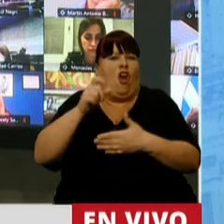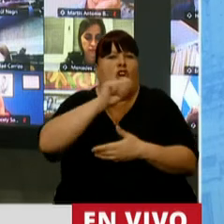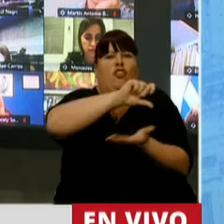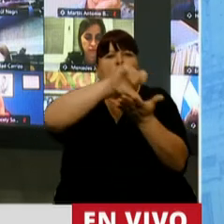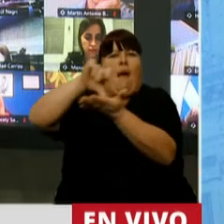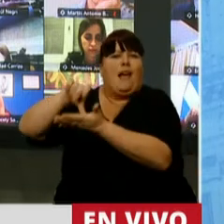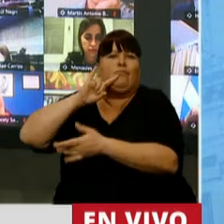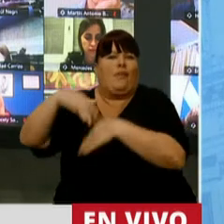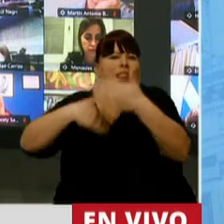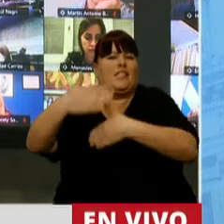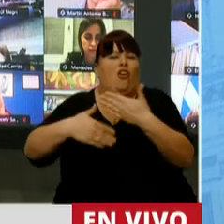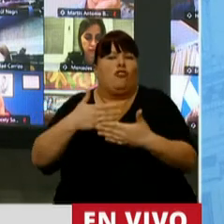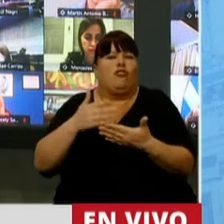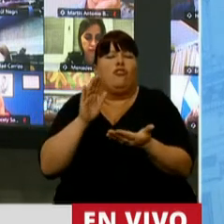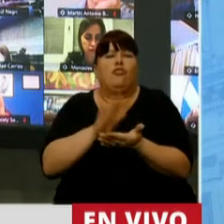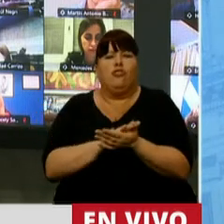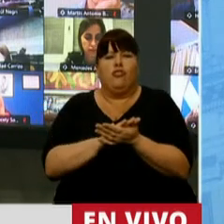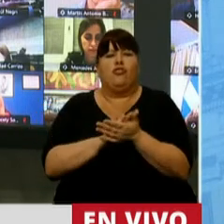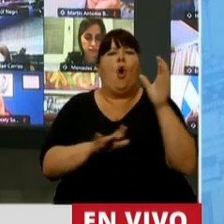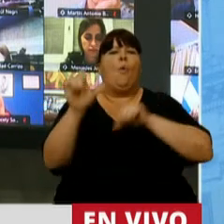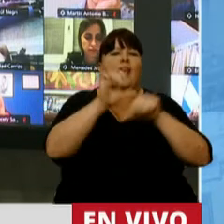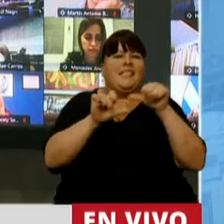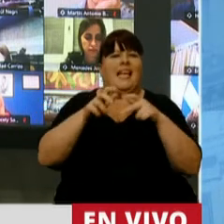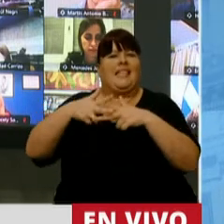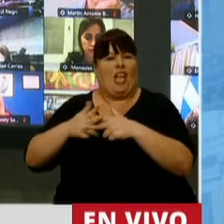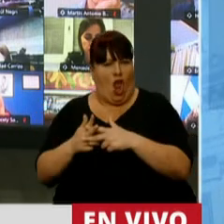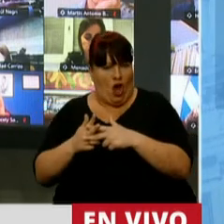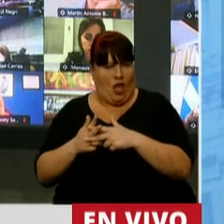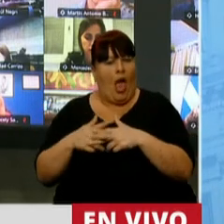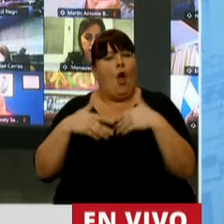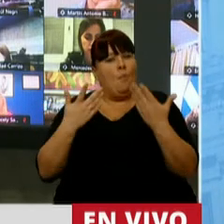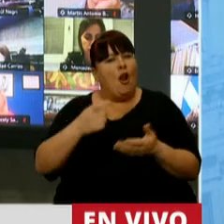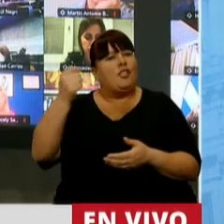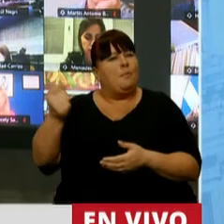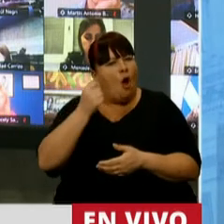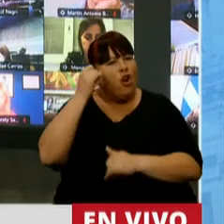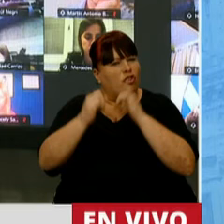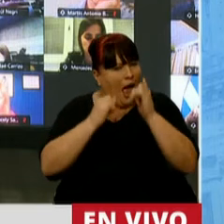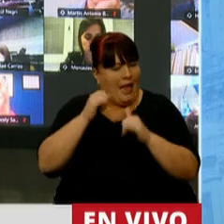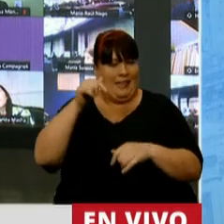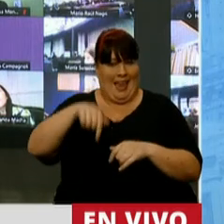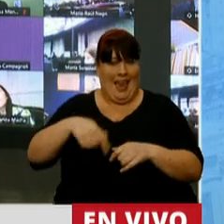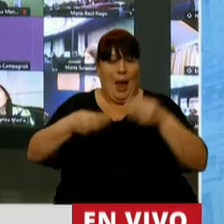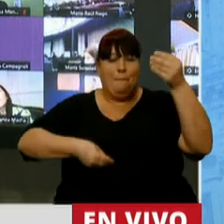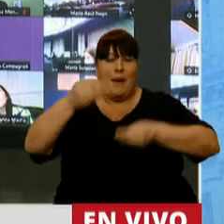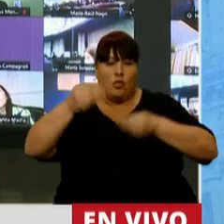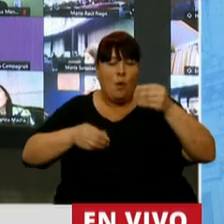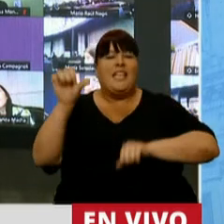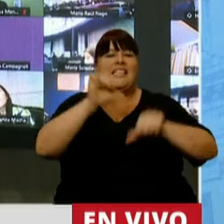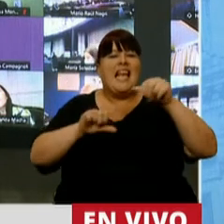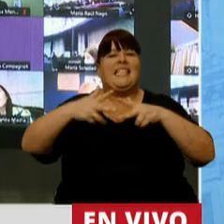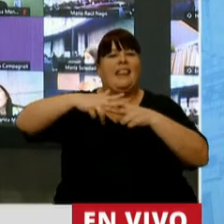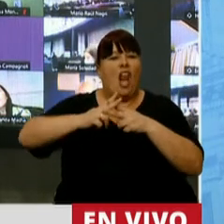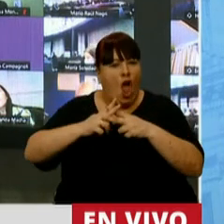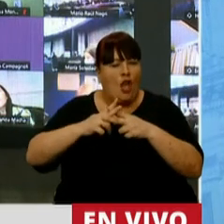los países con respecto a la ciencia y a la tecnología. Por eso es importante destacar que en este presupuesto la ciencia y la